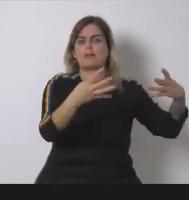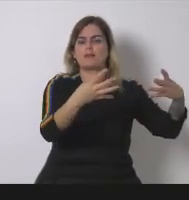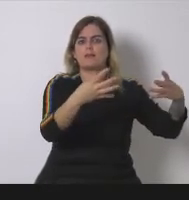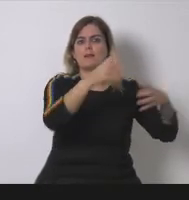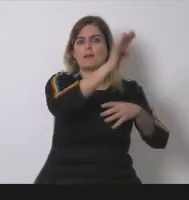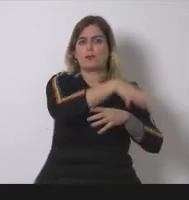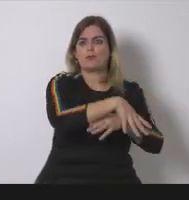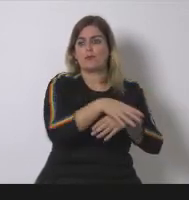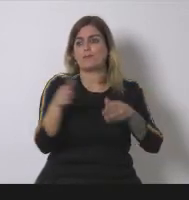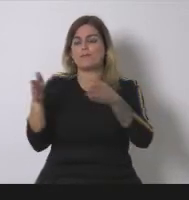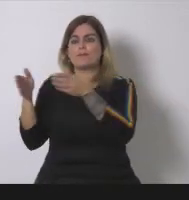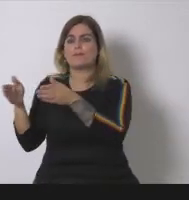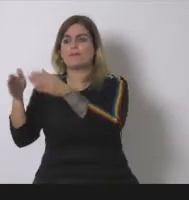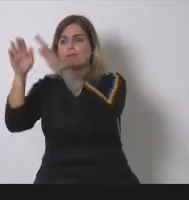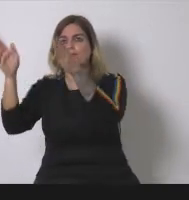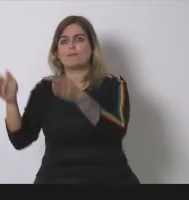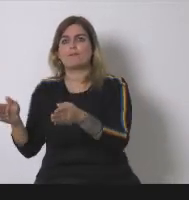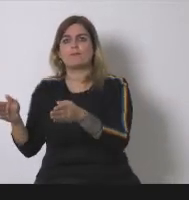activista